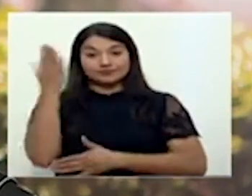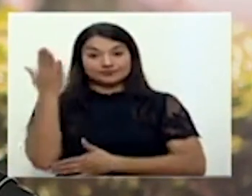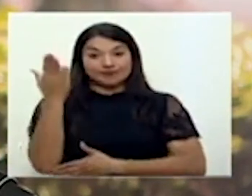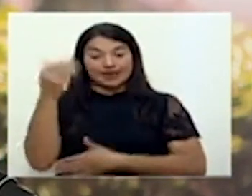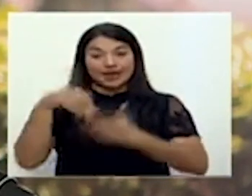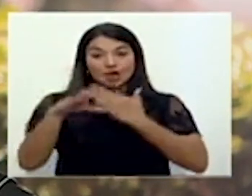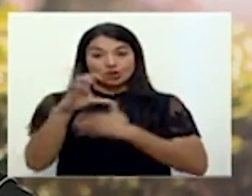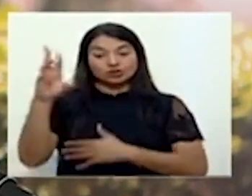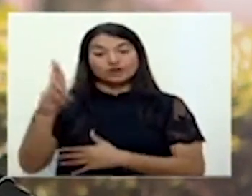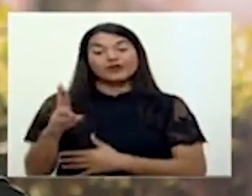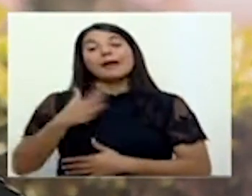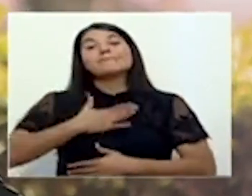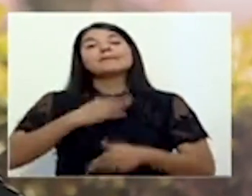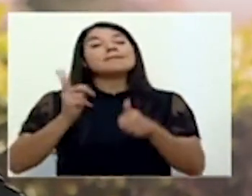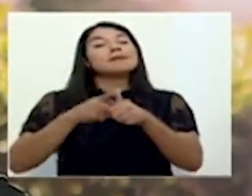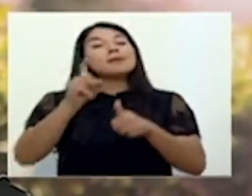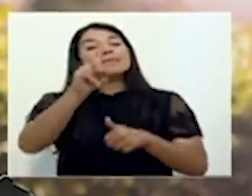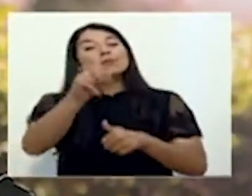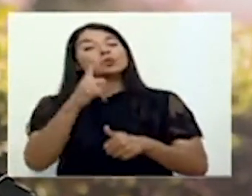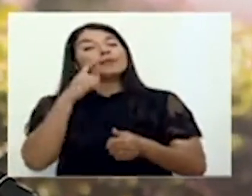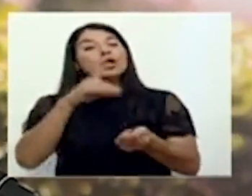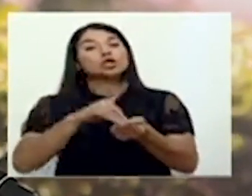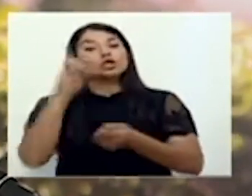mis primeras consultas para don Daniel.